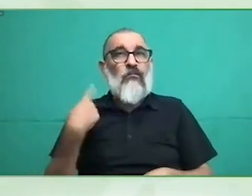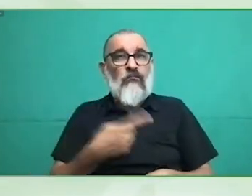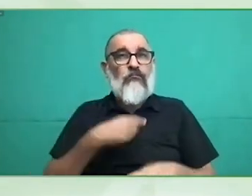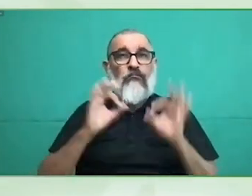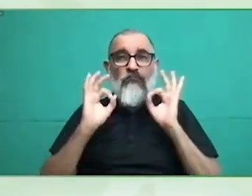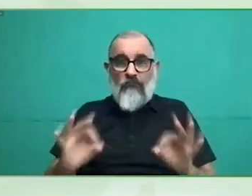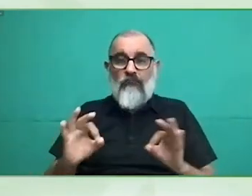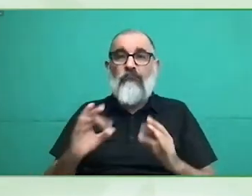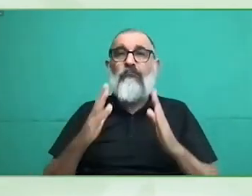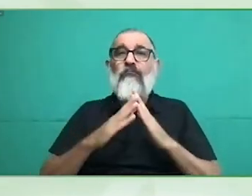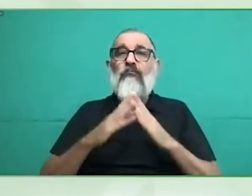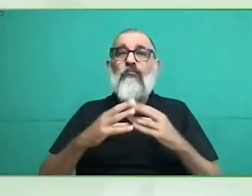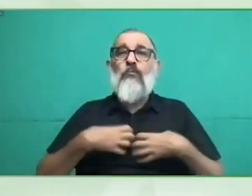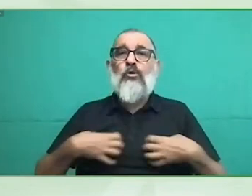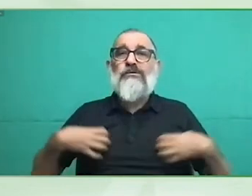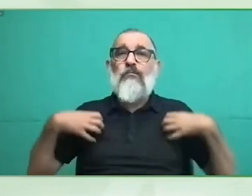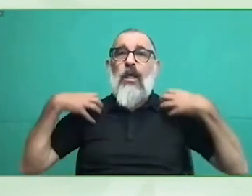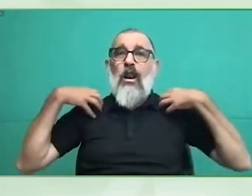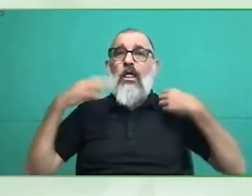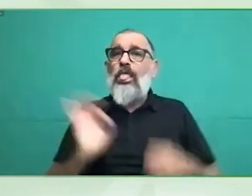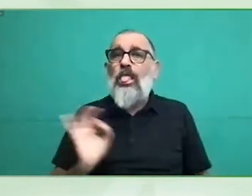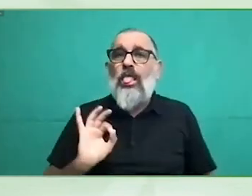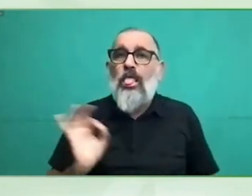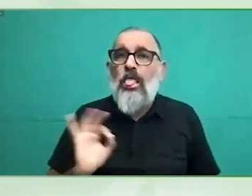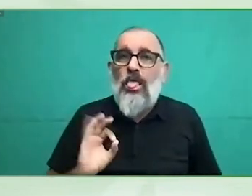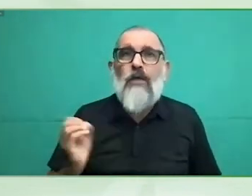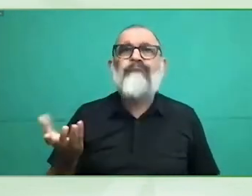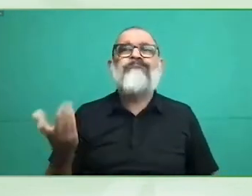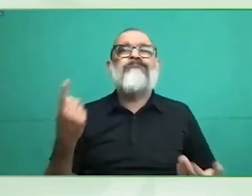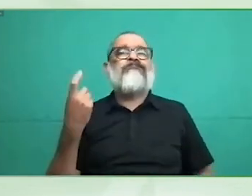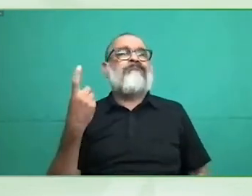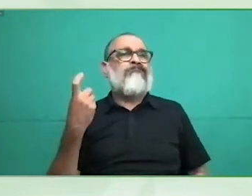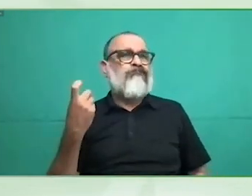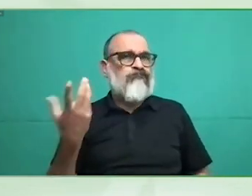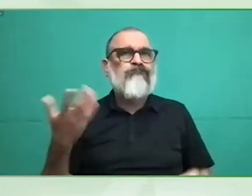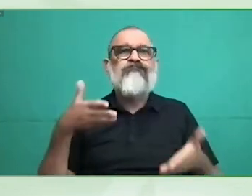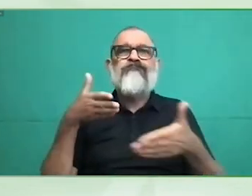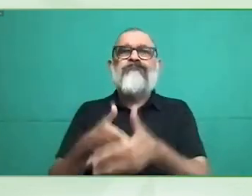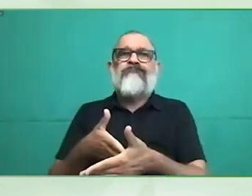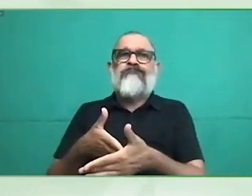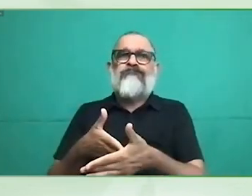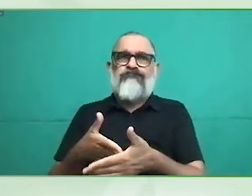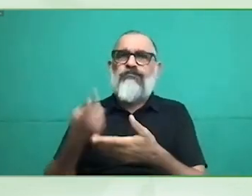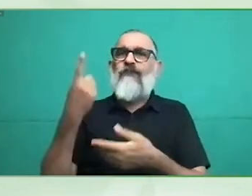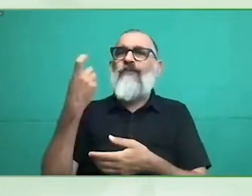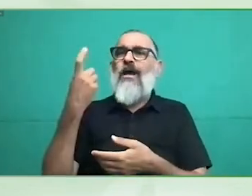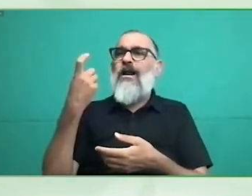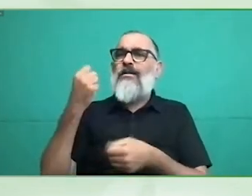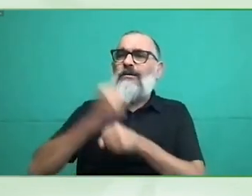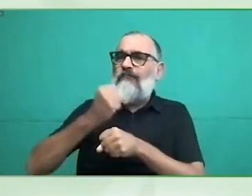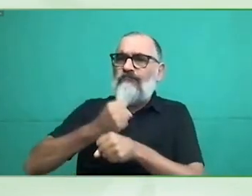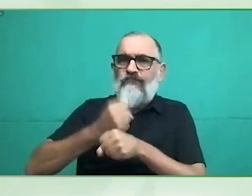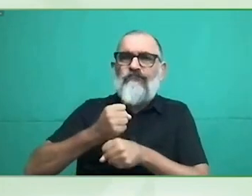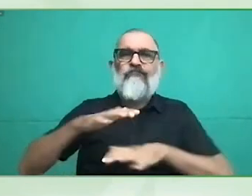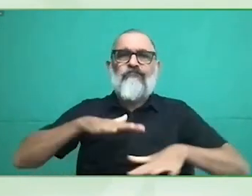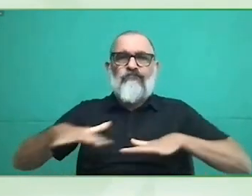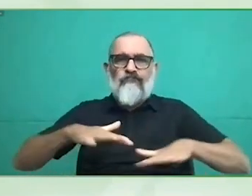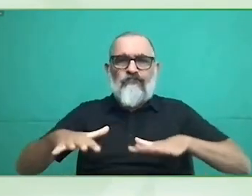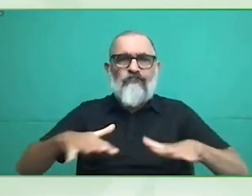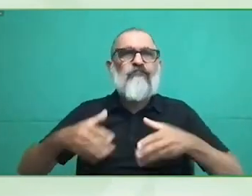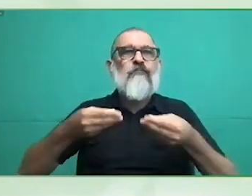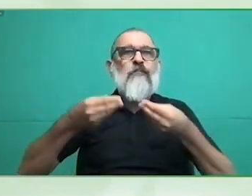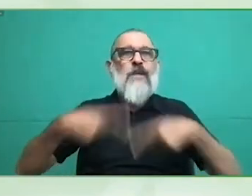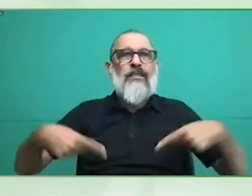Entonces desde la ONCE lo que estamos trabajando tanto con el Ministerio del Interior como